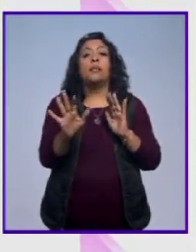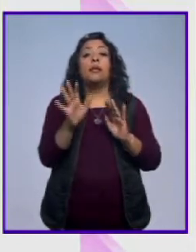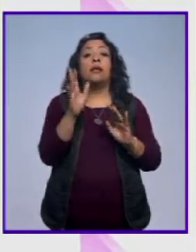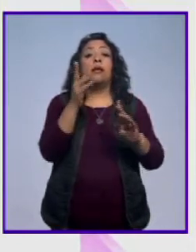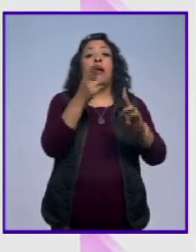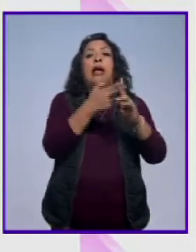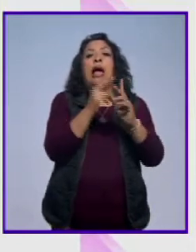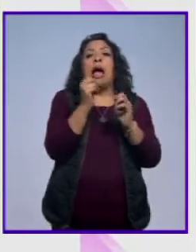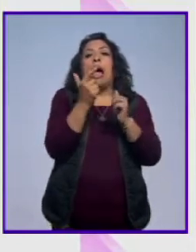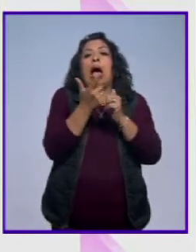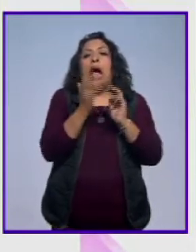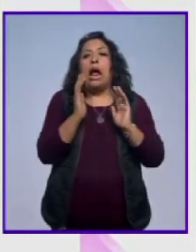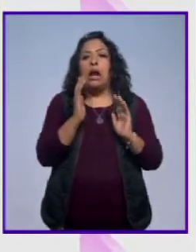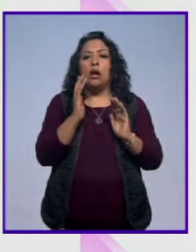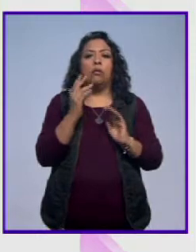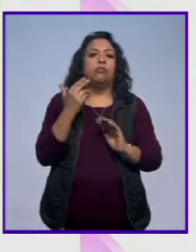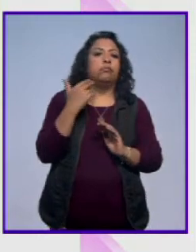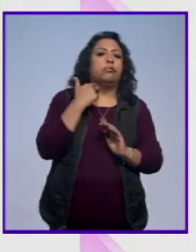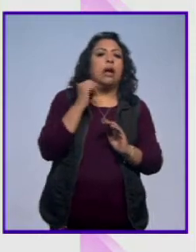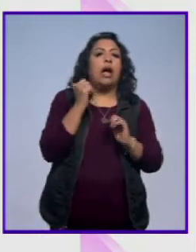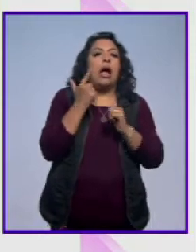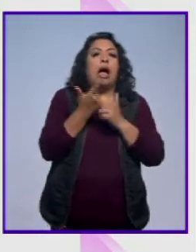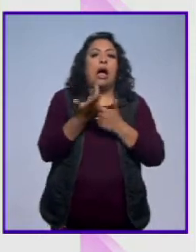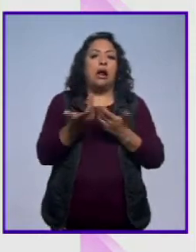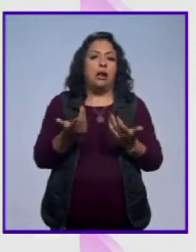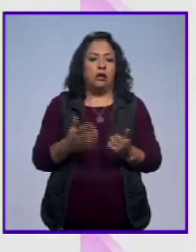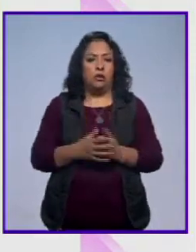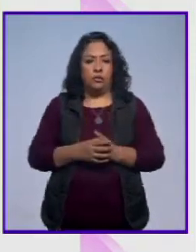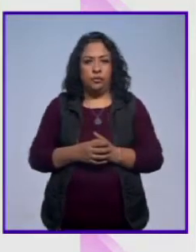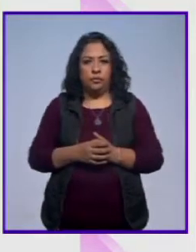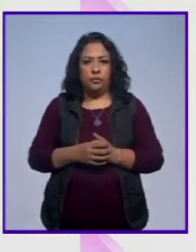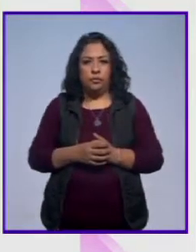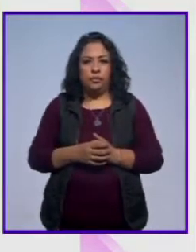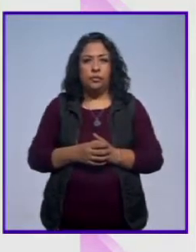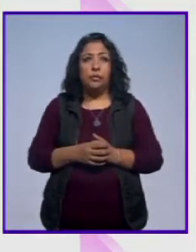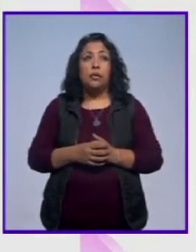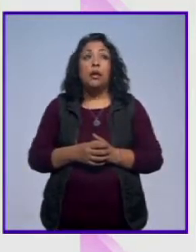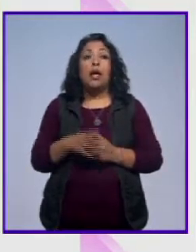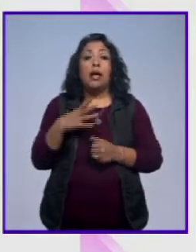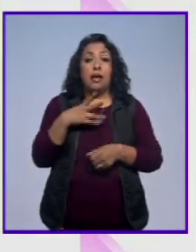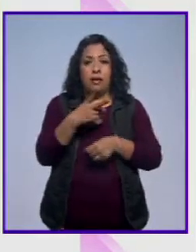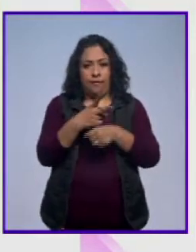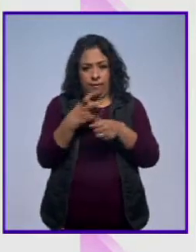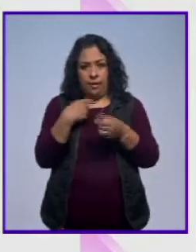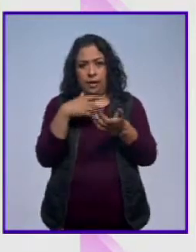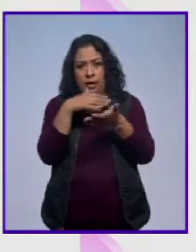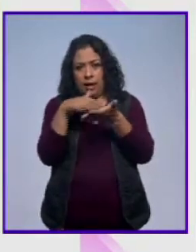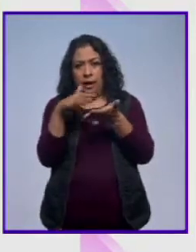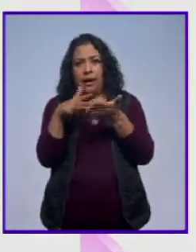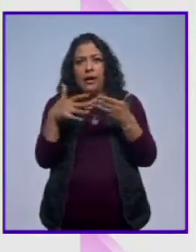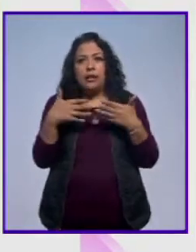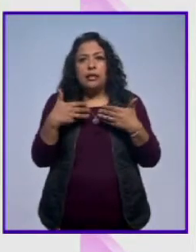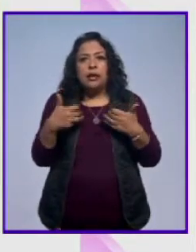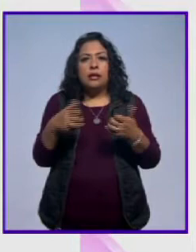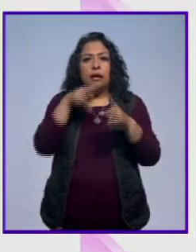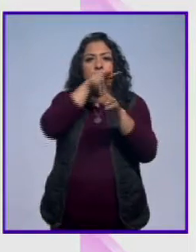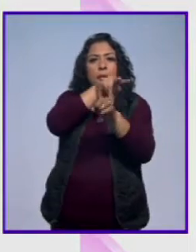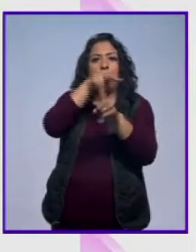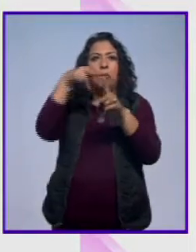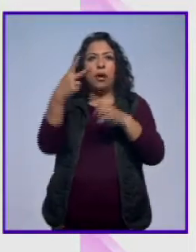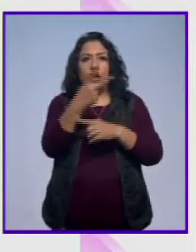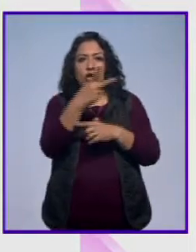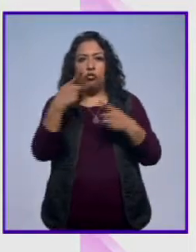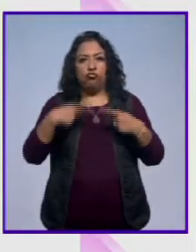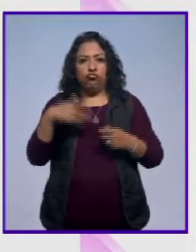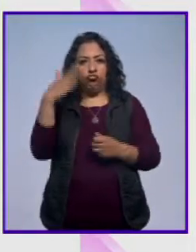asesinato de algo, el asesinato de un movimiento. Fue una invitación a leer y a comprender las posturas de estos dos